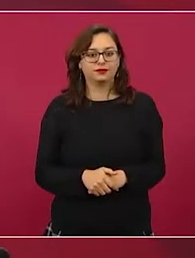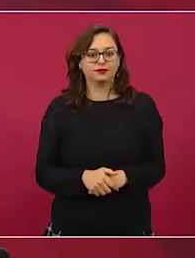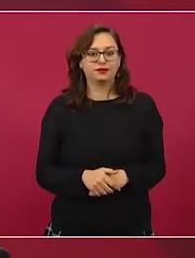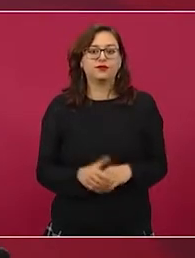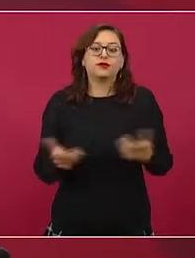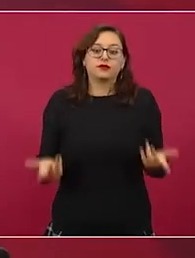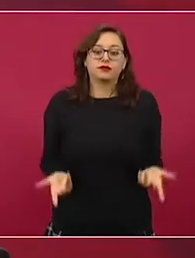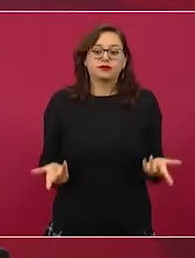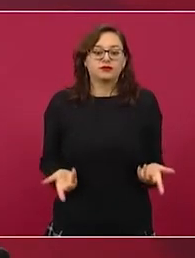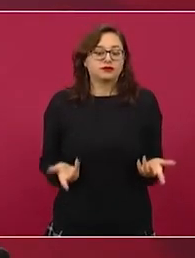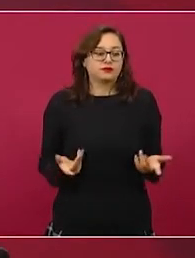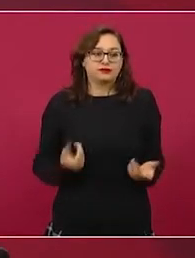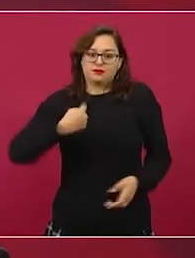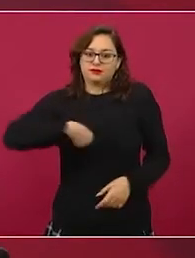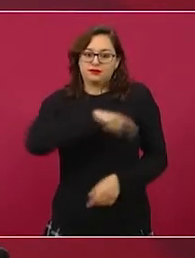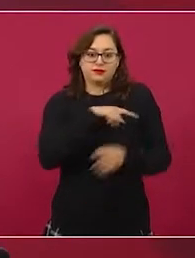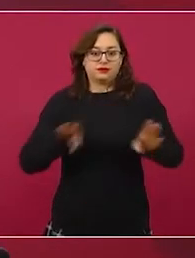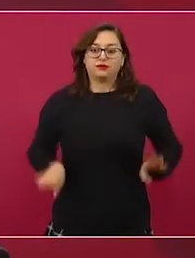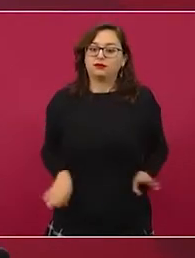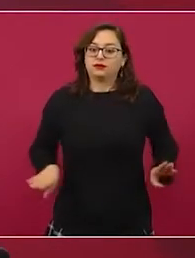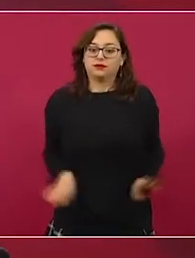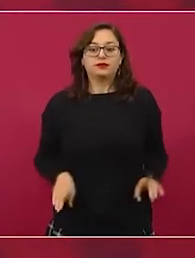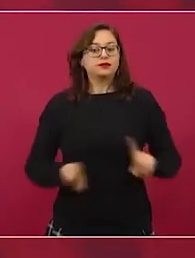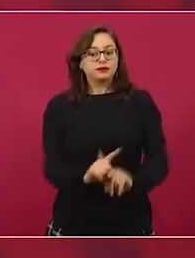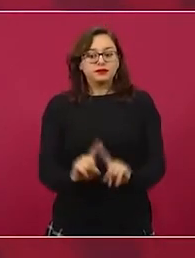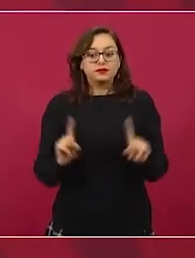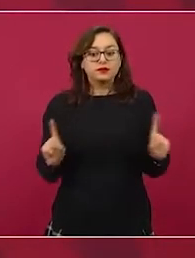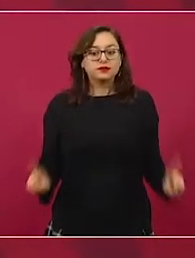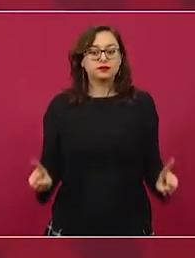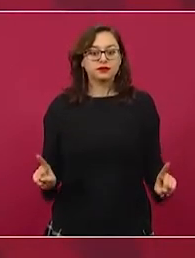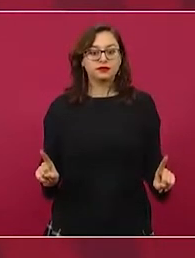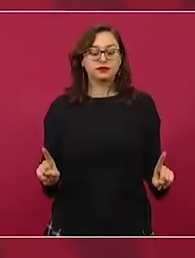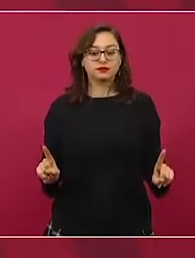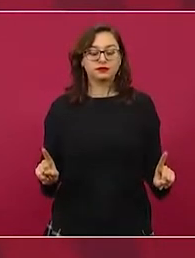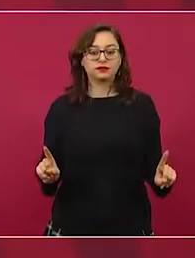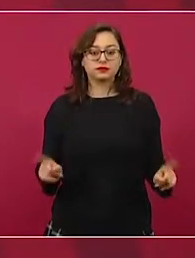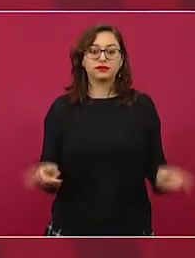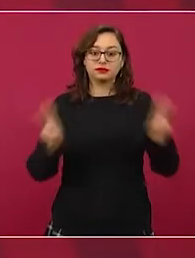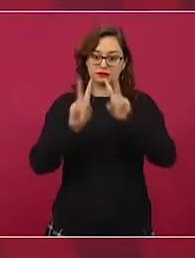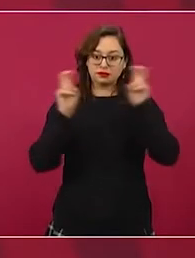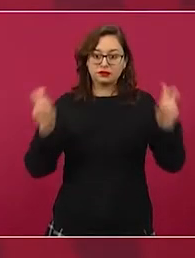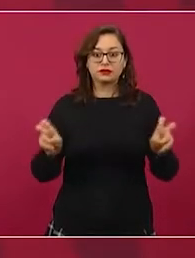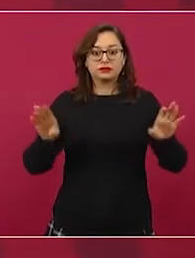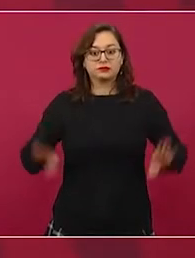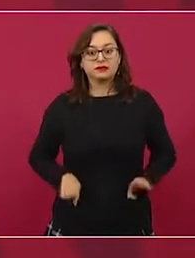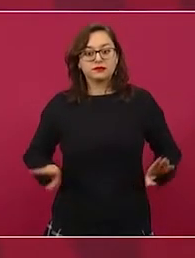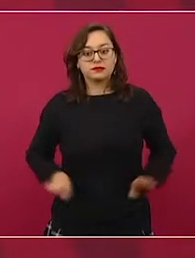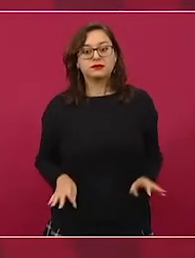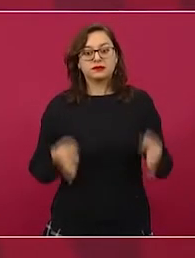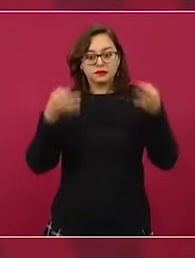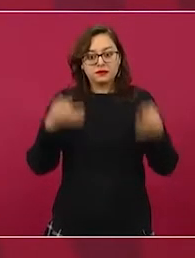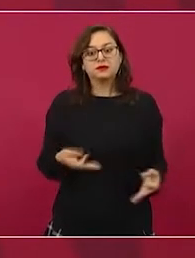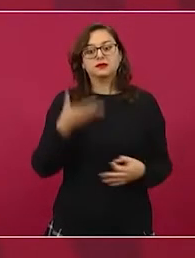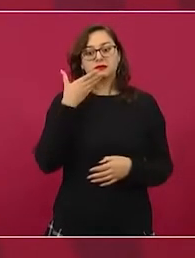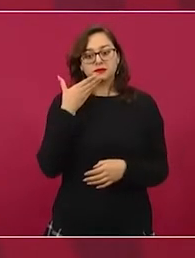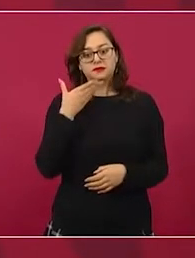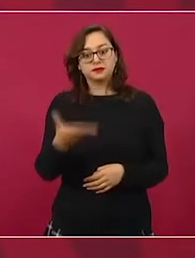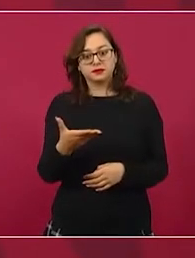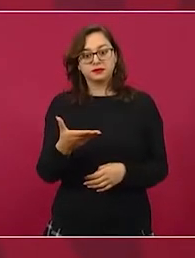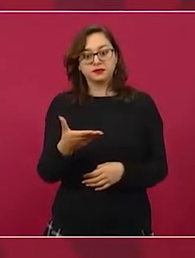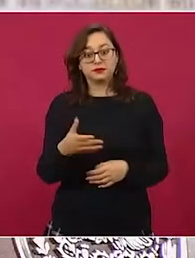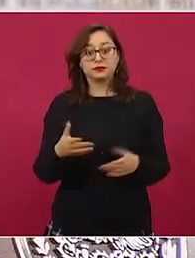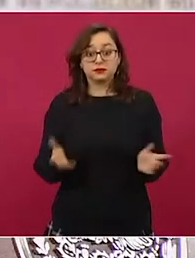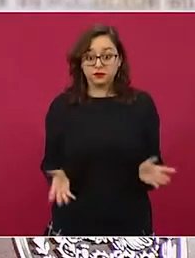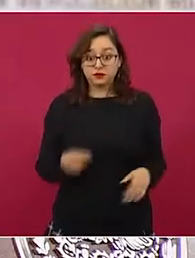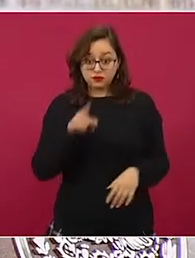porque no somos iguales y es un asunto de principios, es un asunto de dignidad. Entonces, si